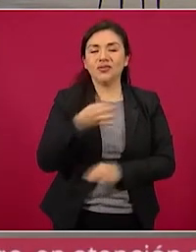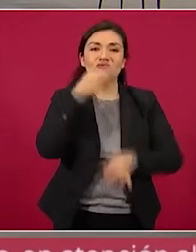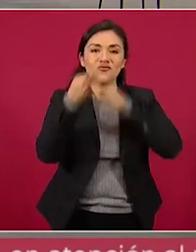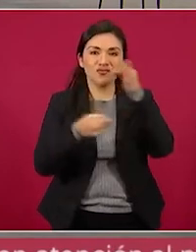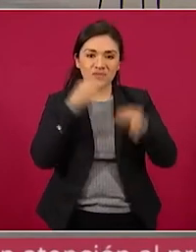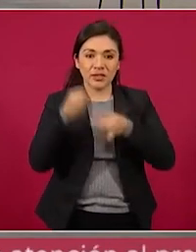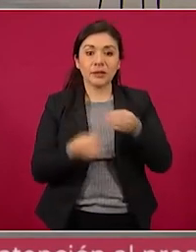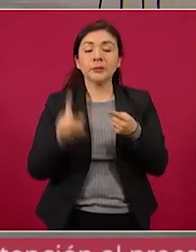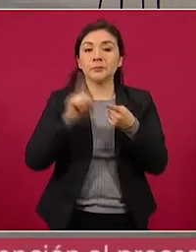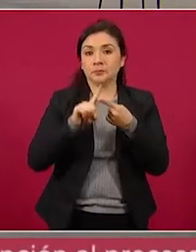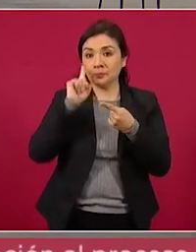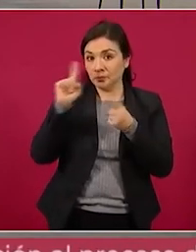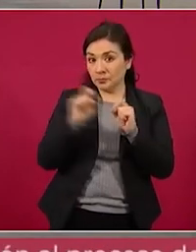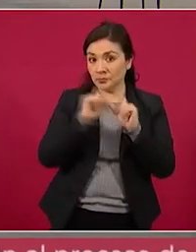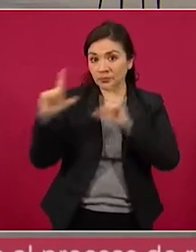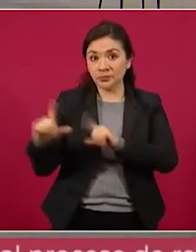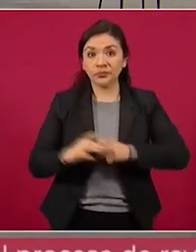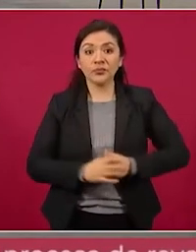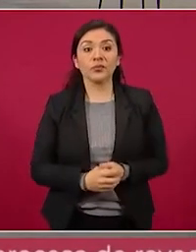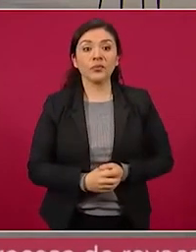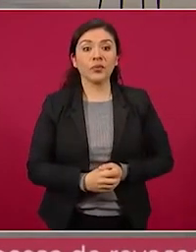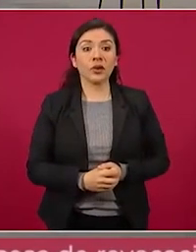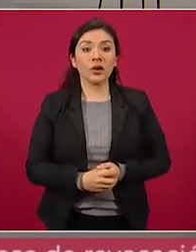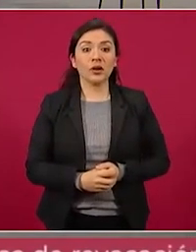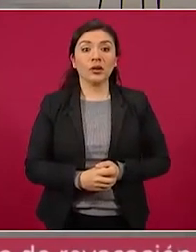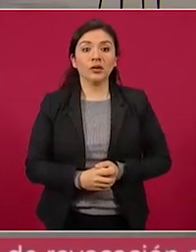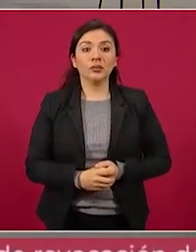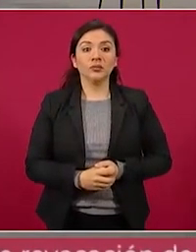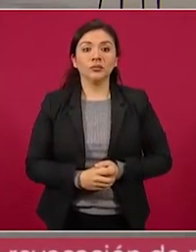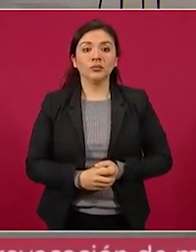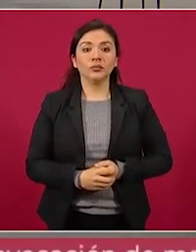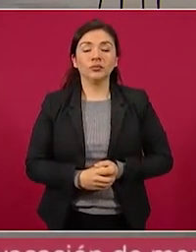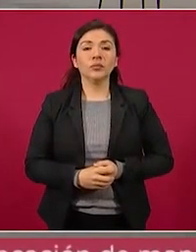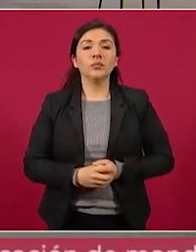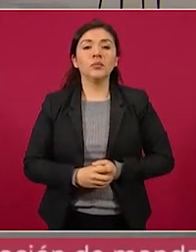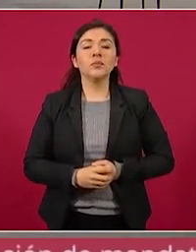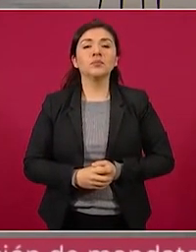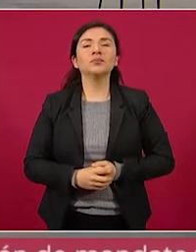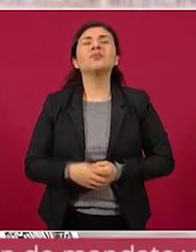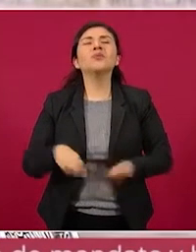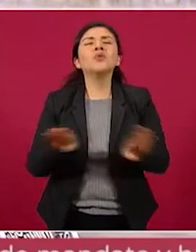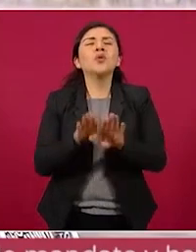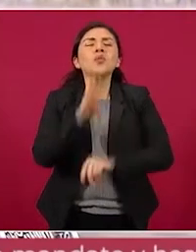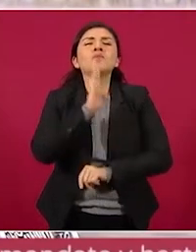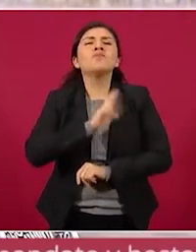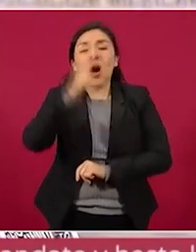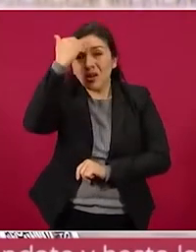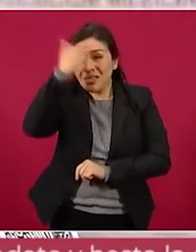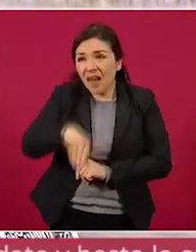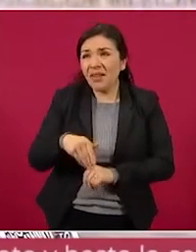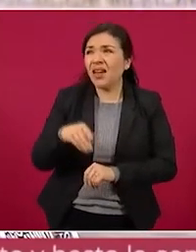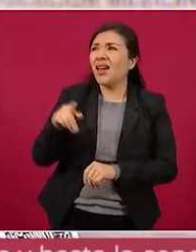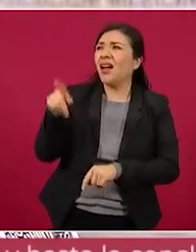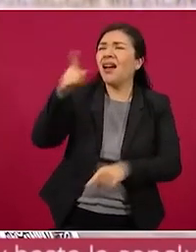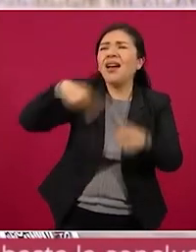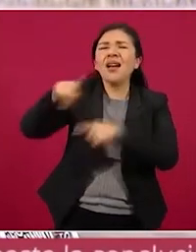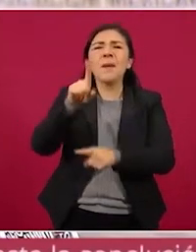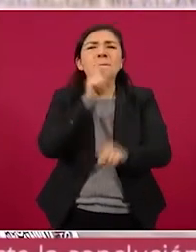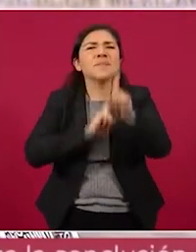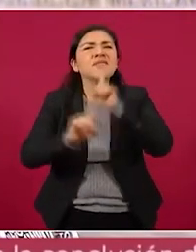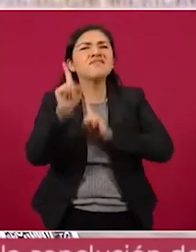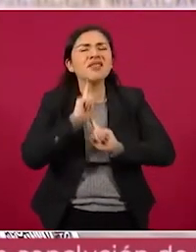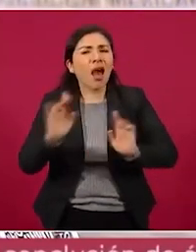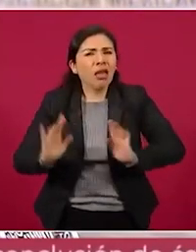La primera, por favor. La mejor vacuna contra la mentira es informarse y contrastar los datos.